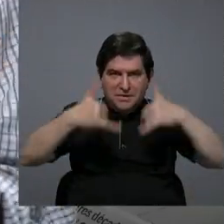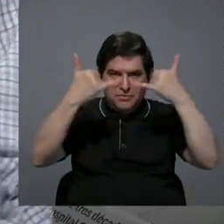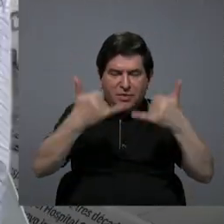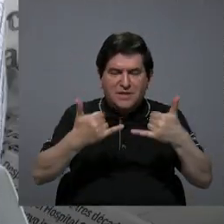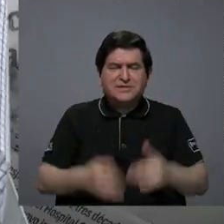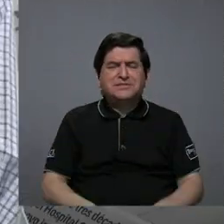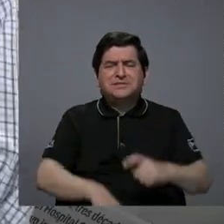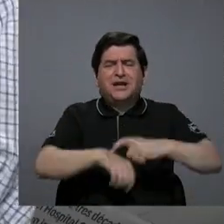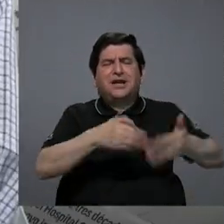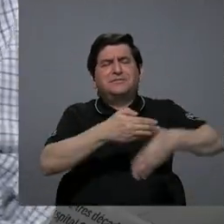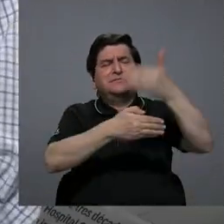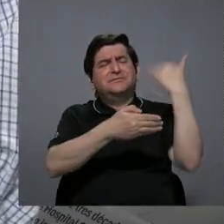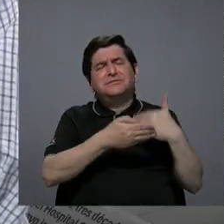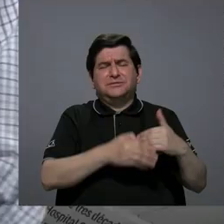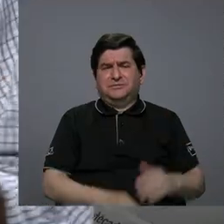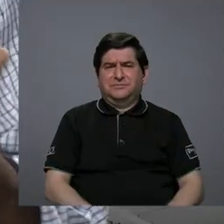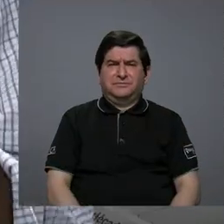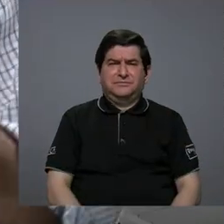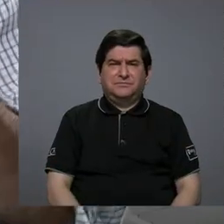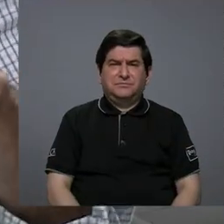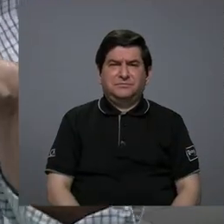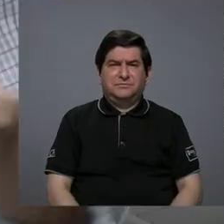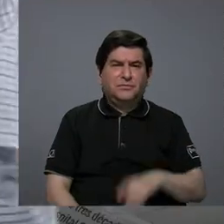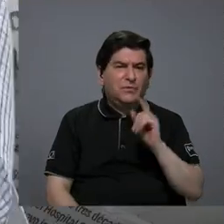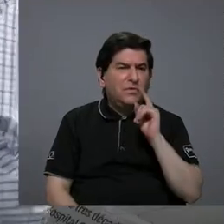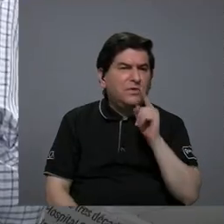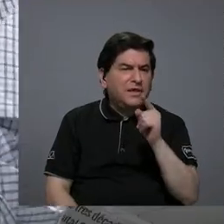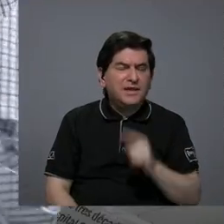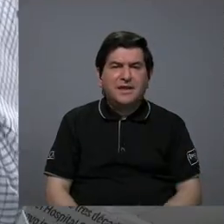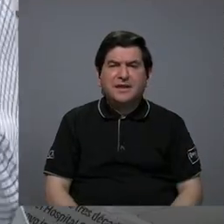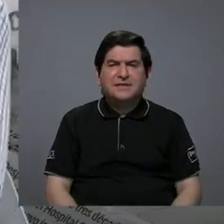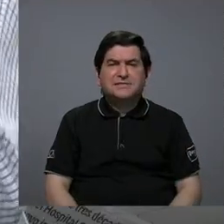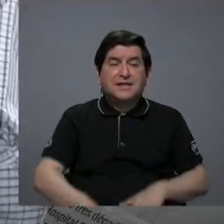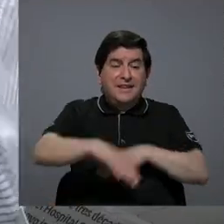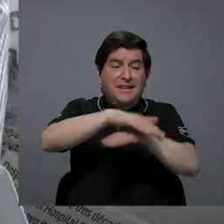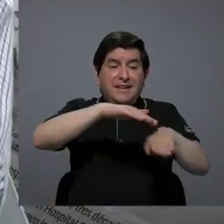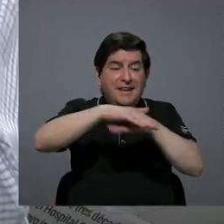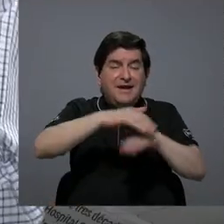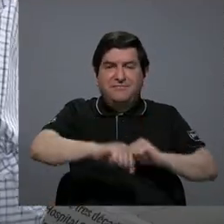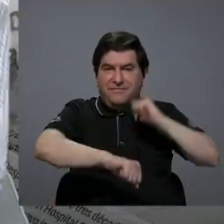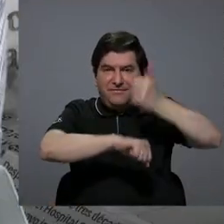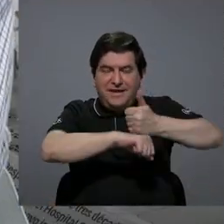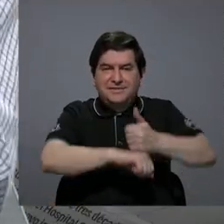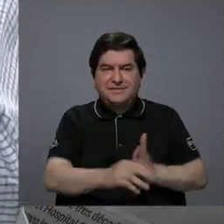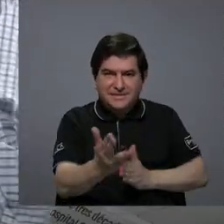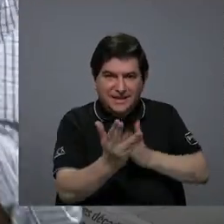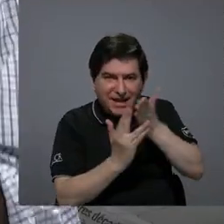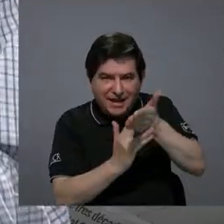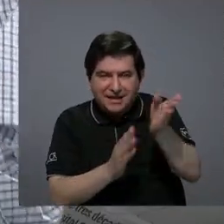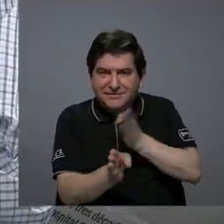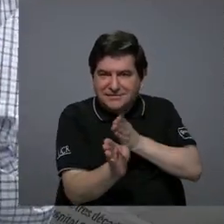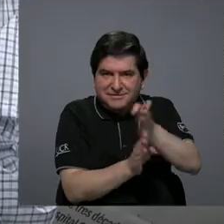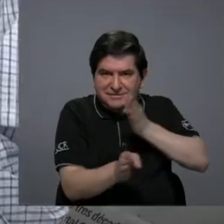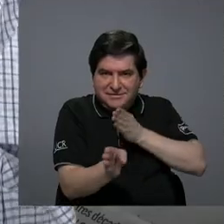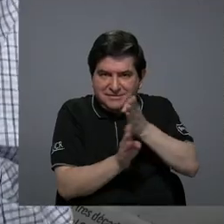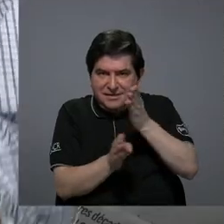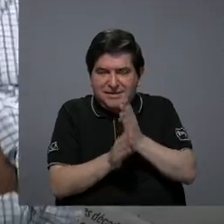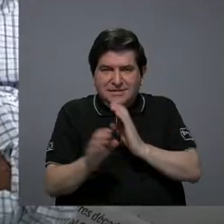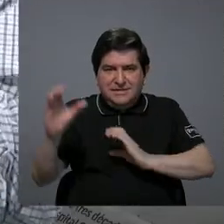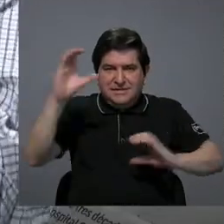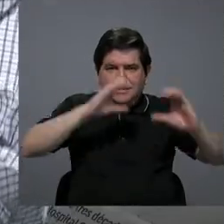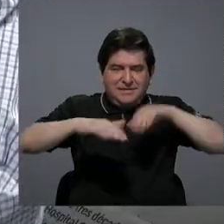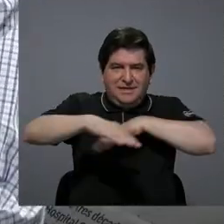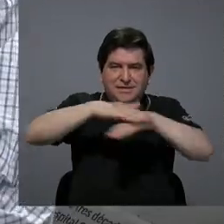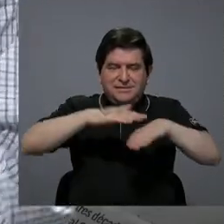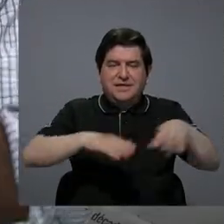hace mucho tiempo porque porque es el el piso sobre el cual se monta el ingreso a las carreras de ciencias